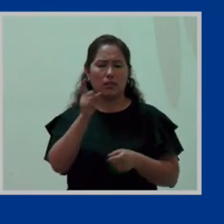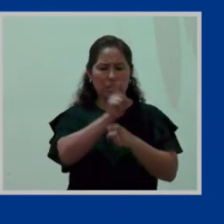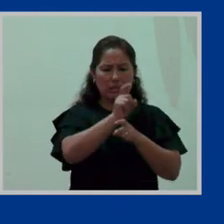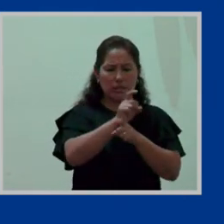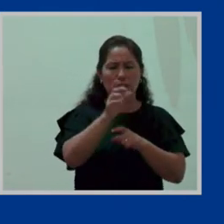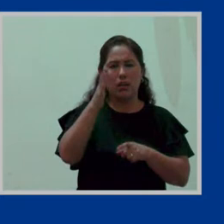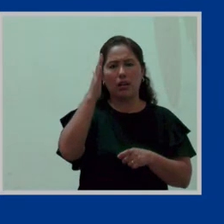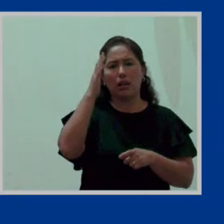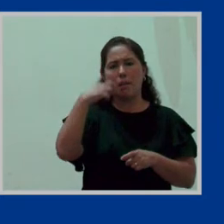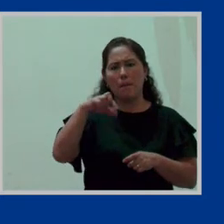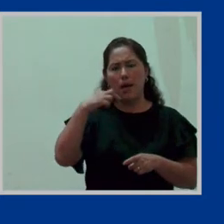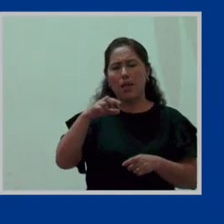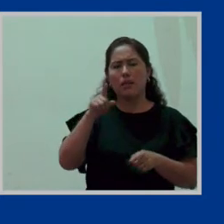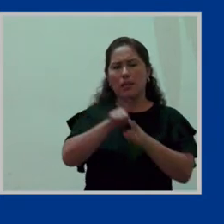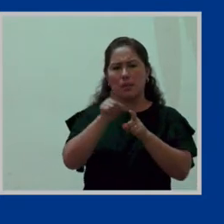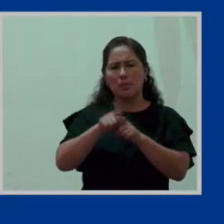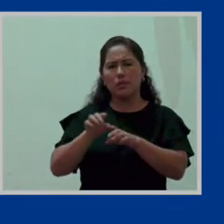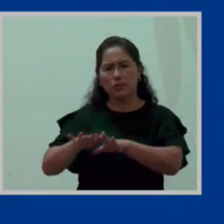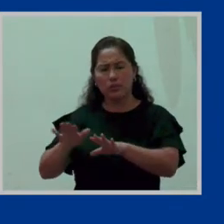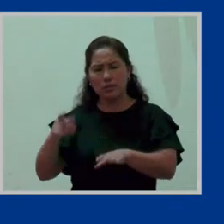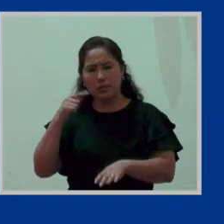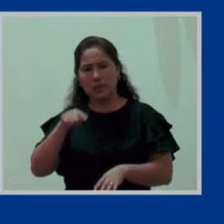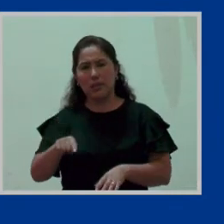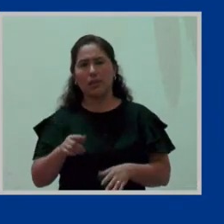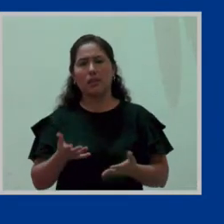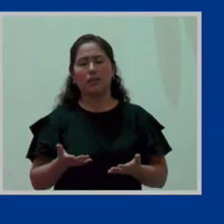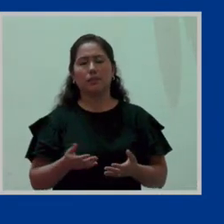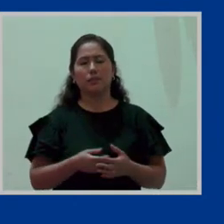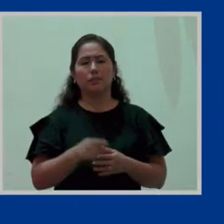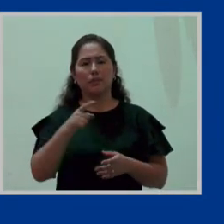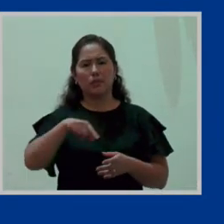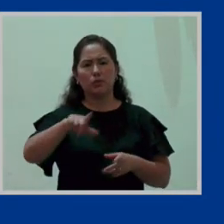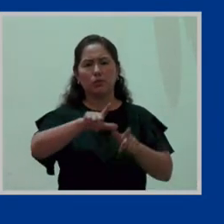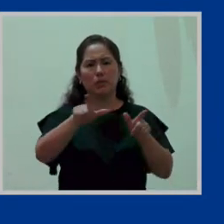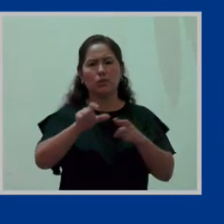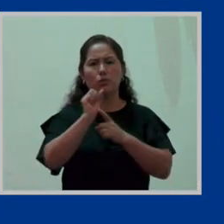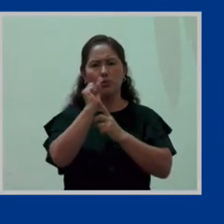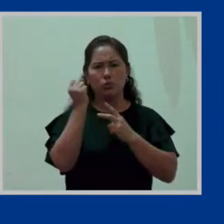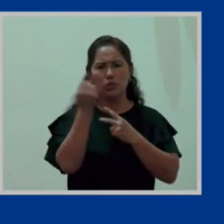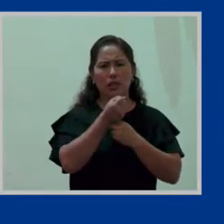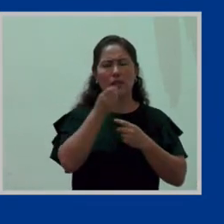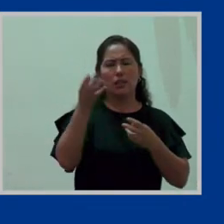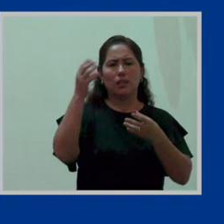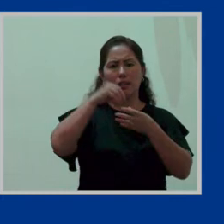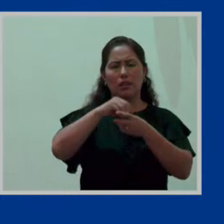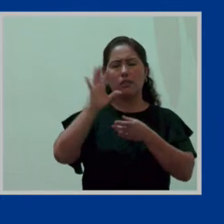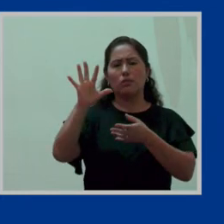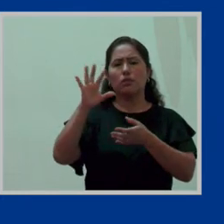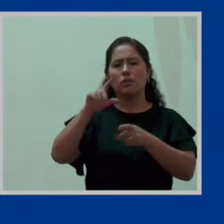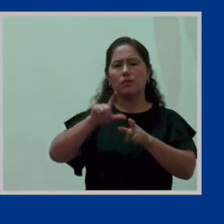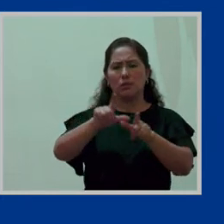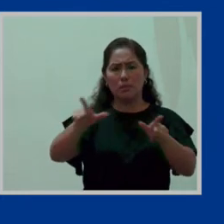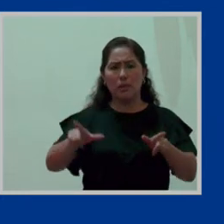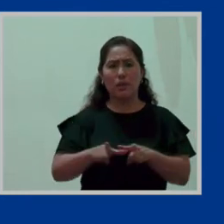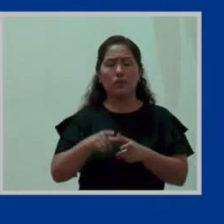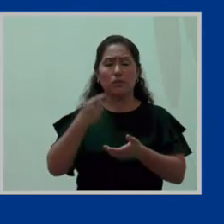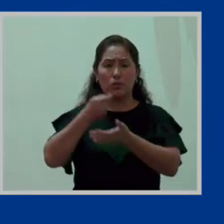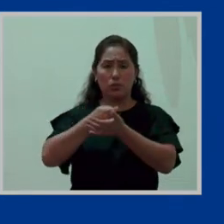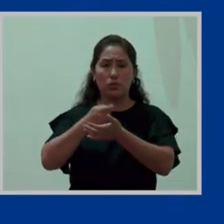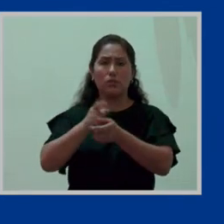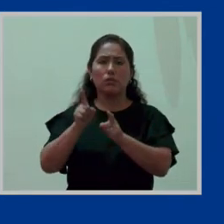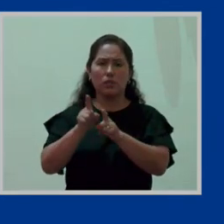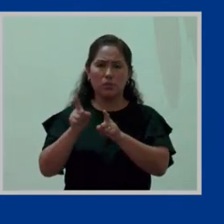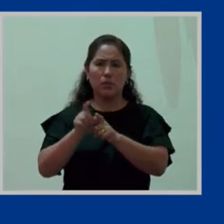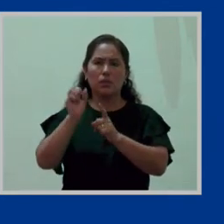En todos los espacios sociales. Y un espacio económico también es un espacio social,